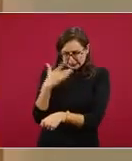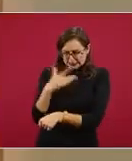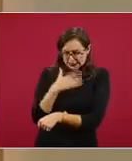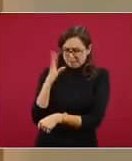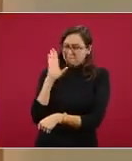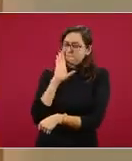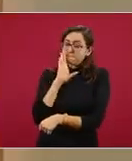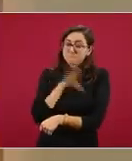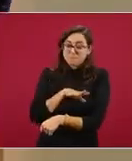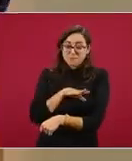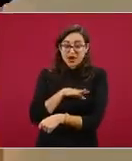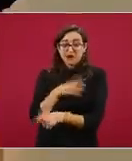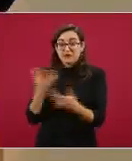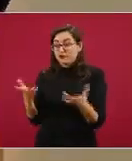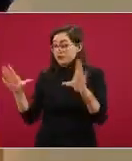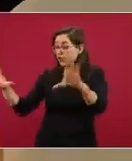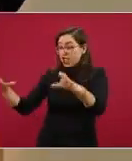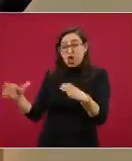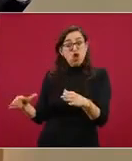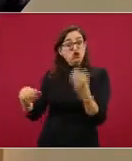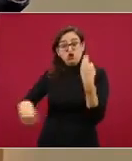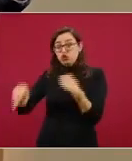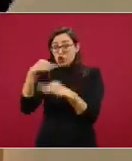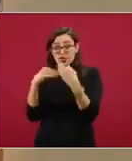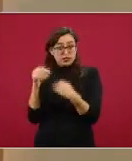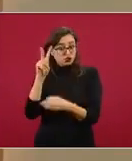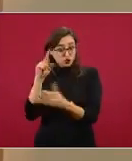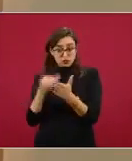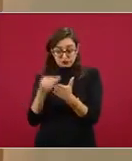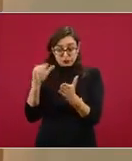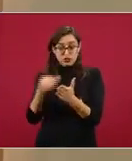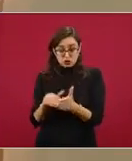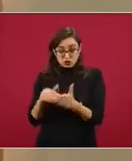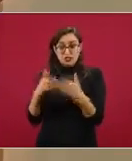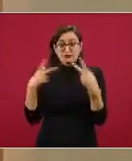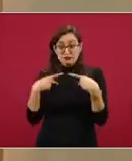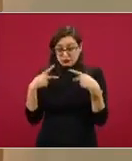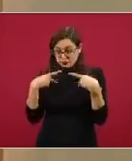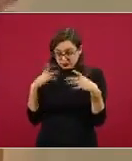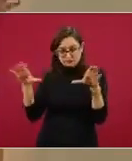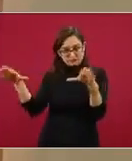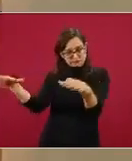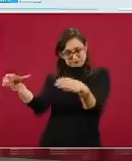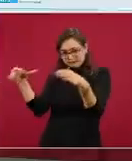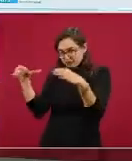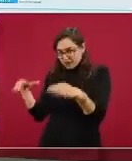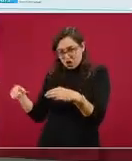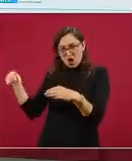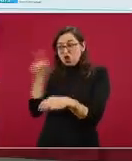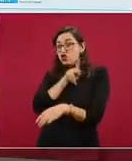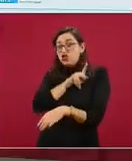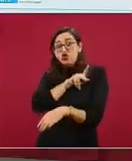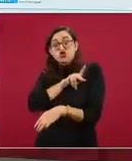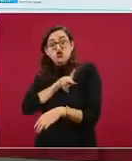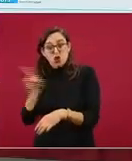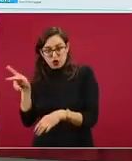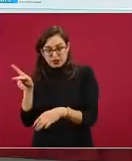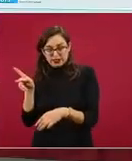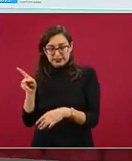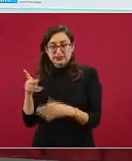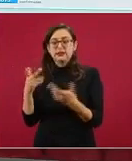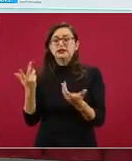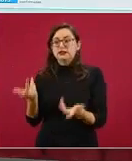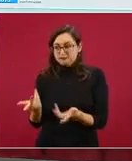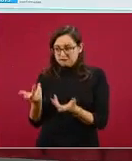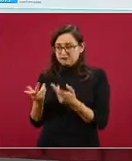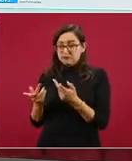síntomas de todas estas dos millones ochocientas veinticinco mil treinta personas. De ellas, recordemos, no a todas se les